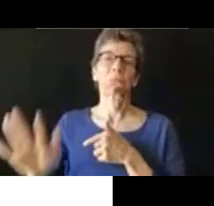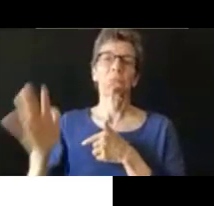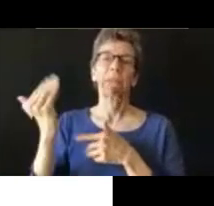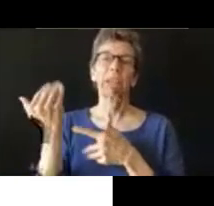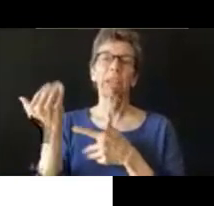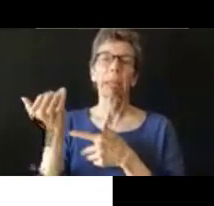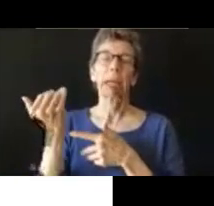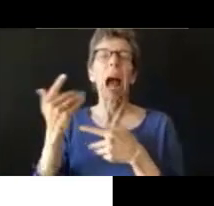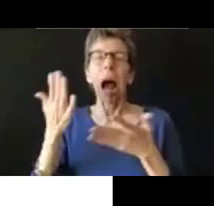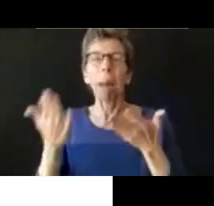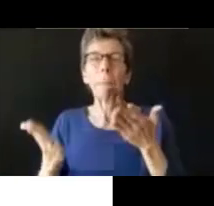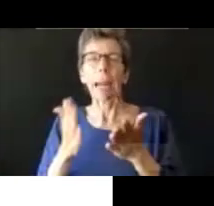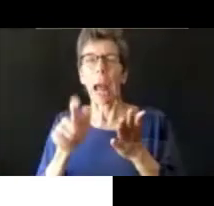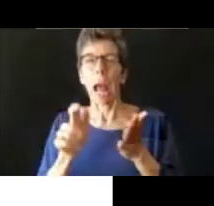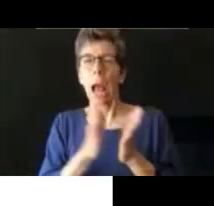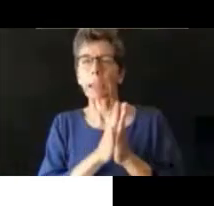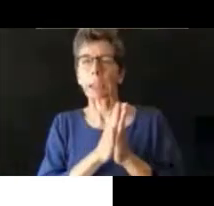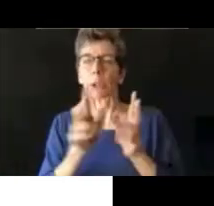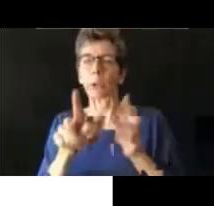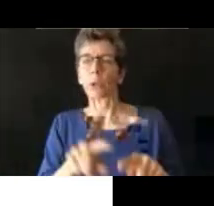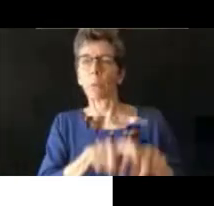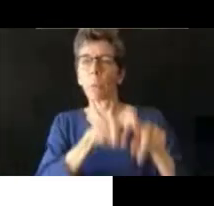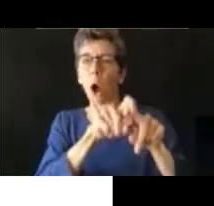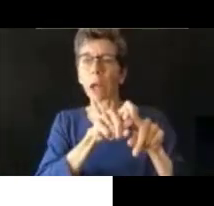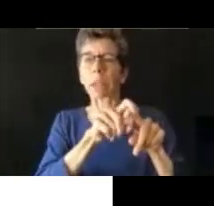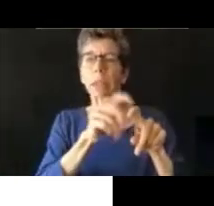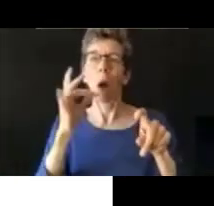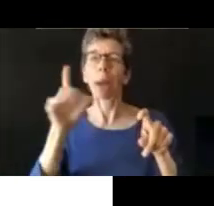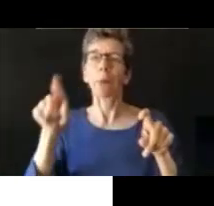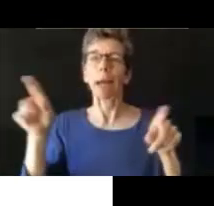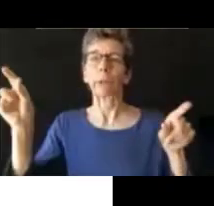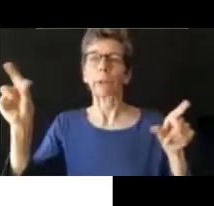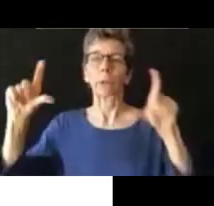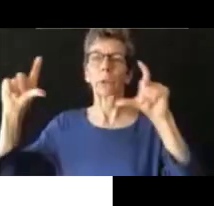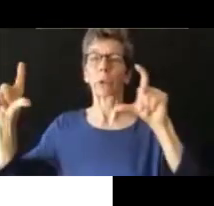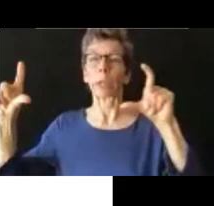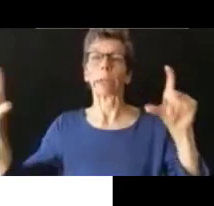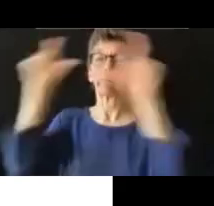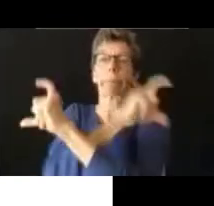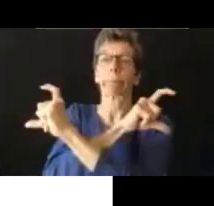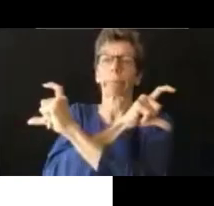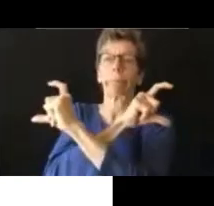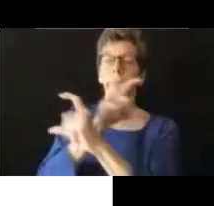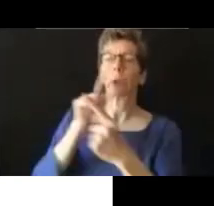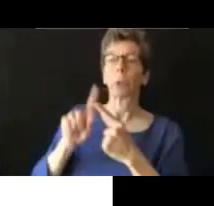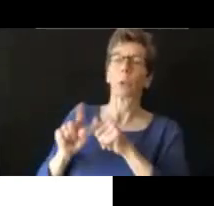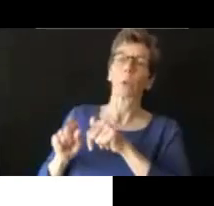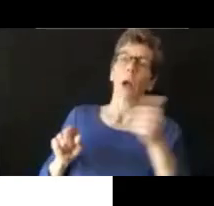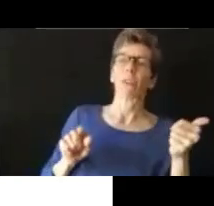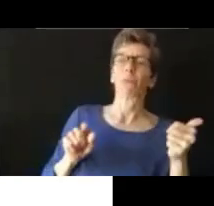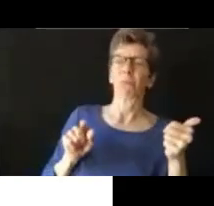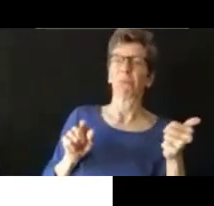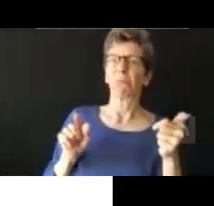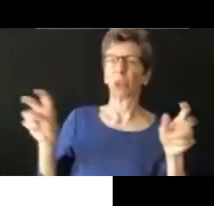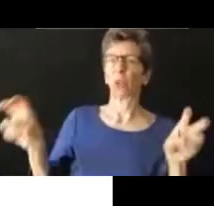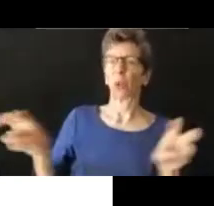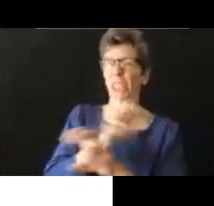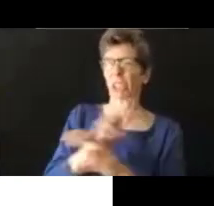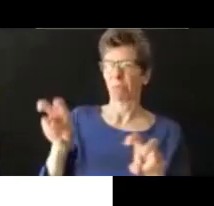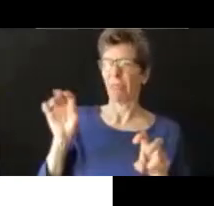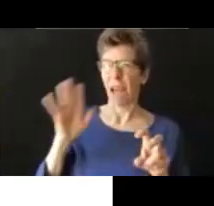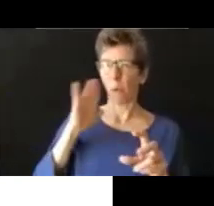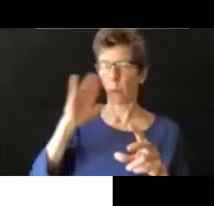tomar, hacer una pausita para cambiar y que un intérprete cambie a la siguiente. nada más se los quería